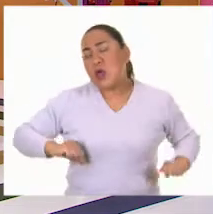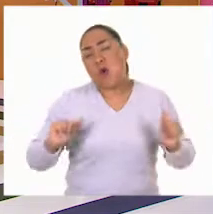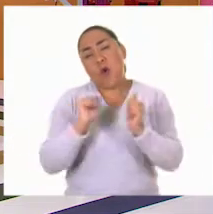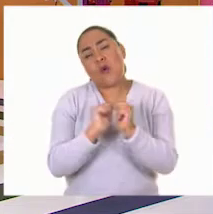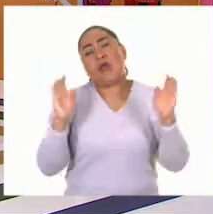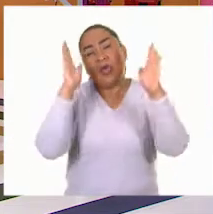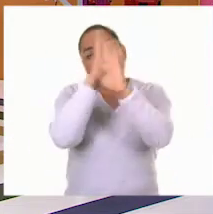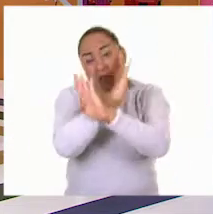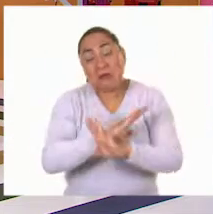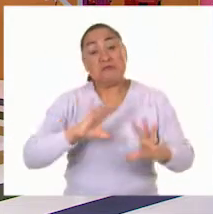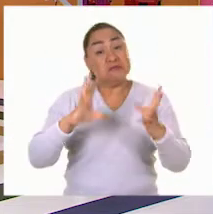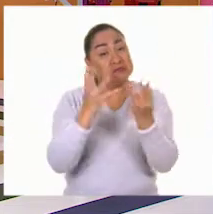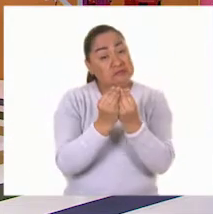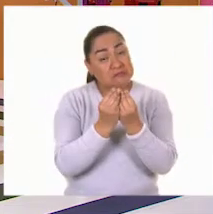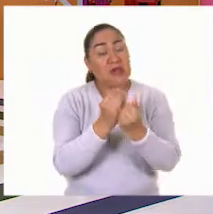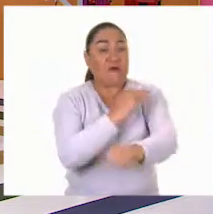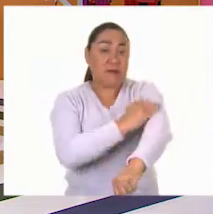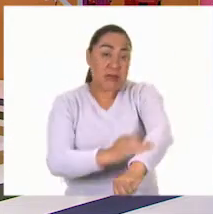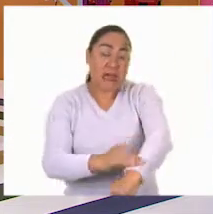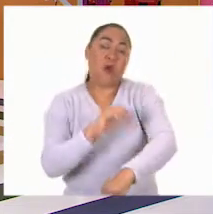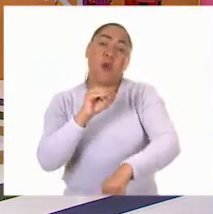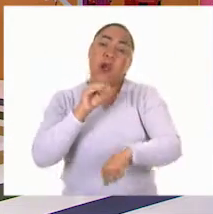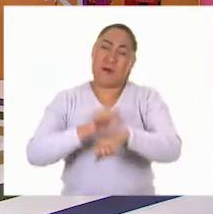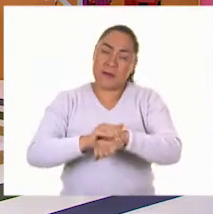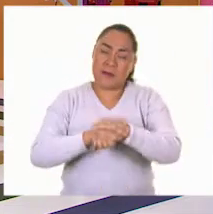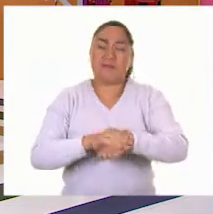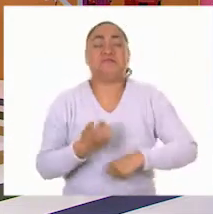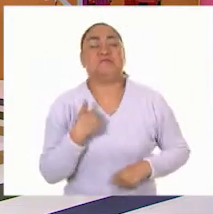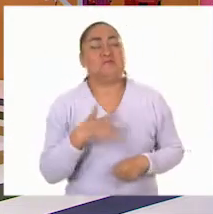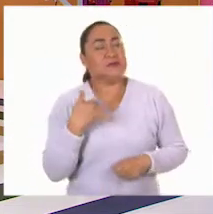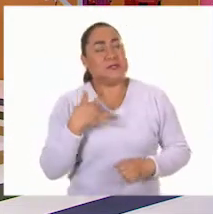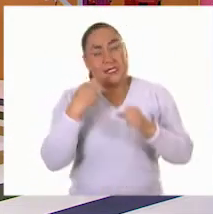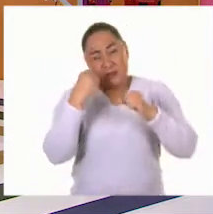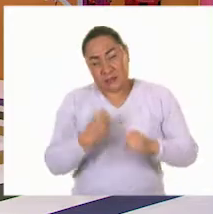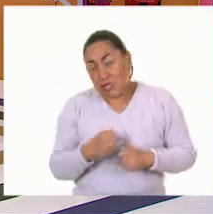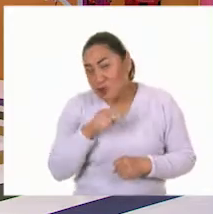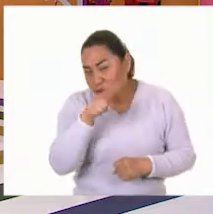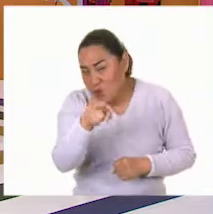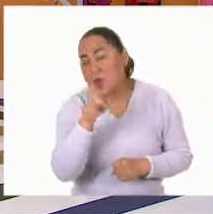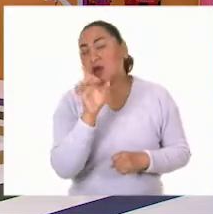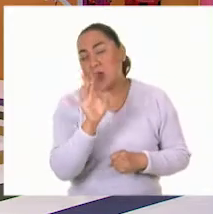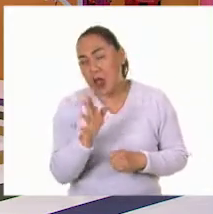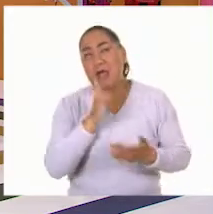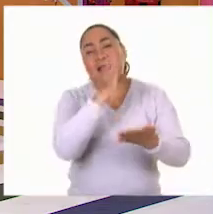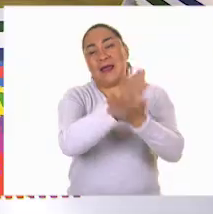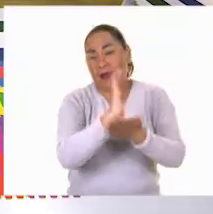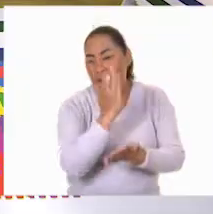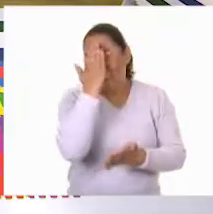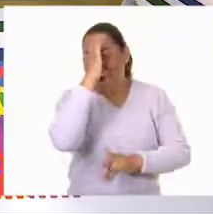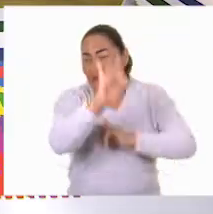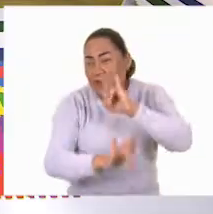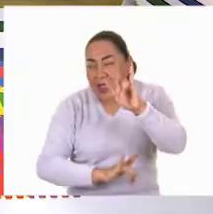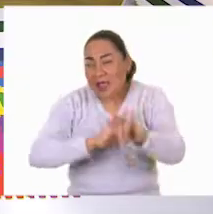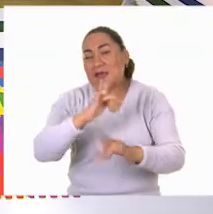o con amigos. Yo estoy seguro que tú has ido a alguna feria con tu familia. ¿Te has preguntado si esa